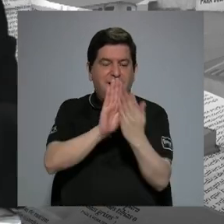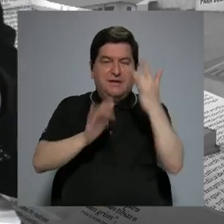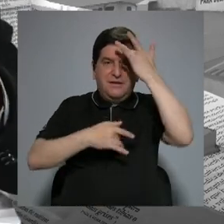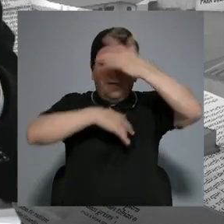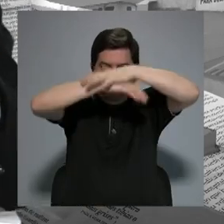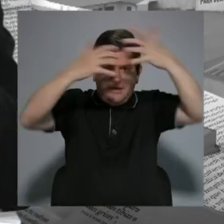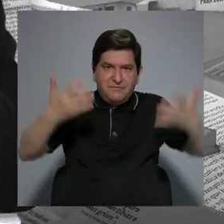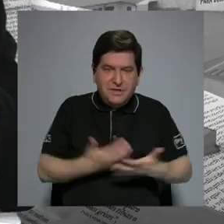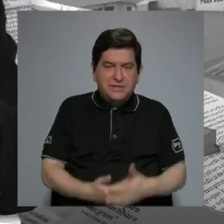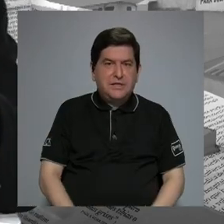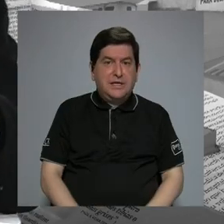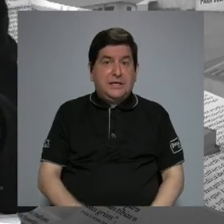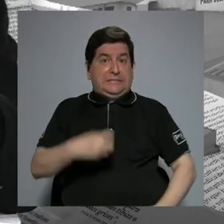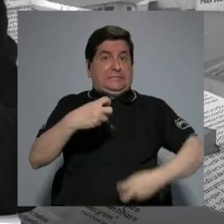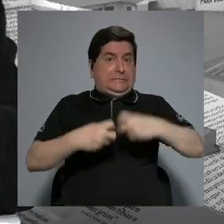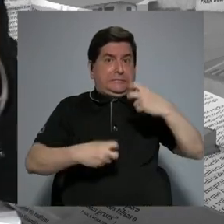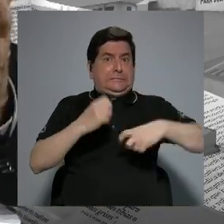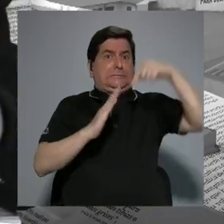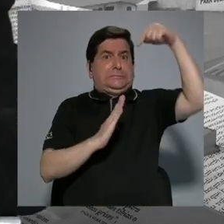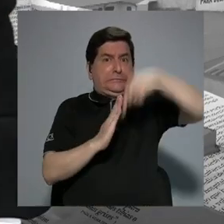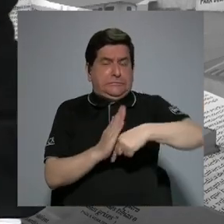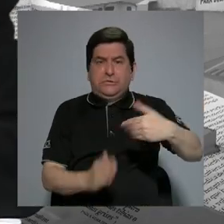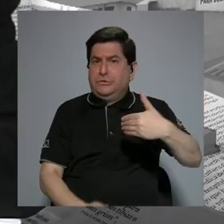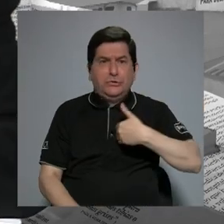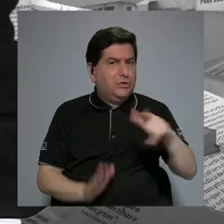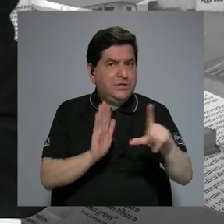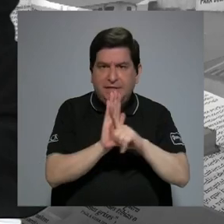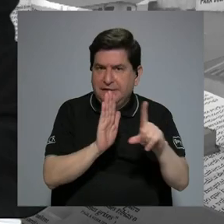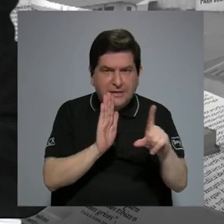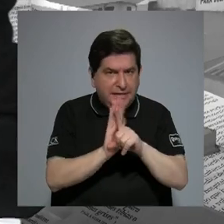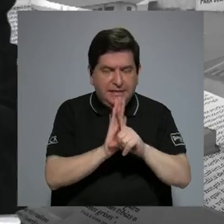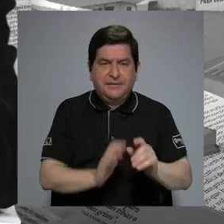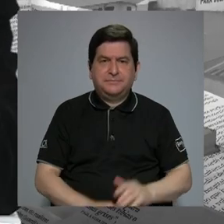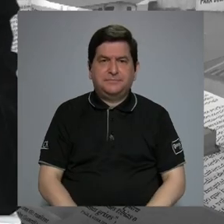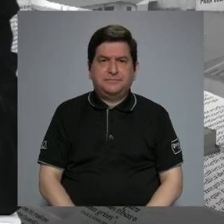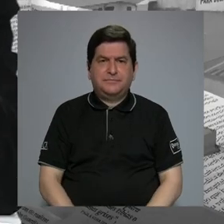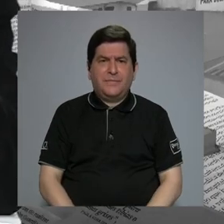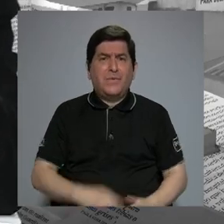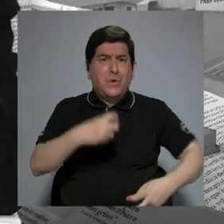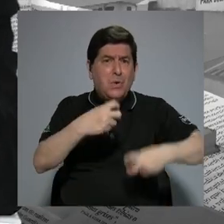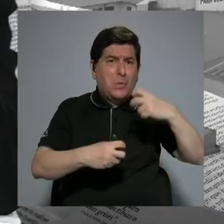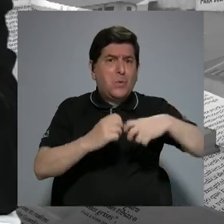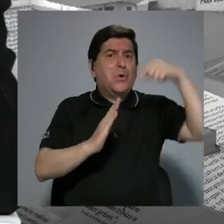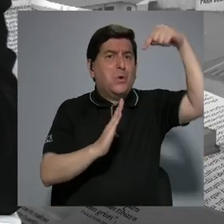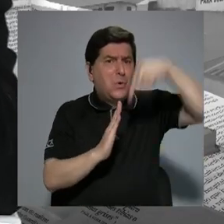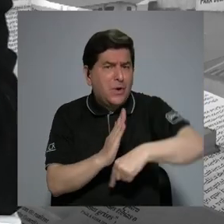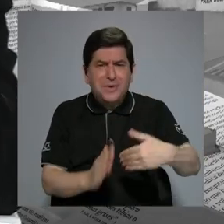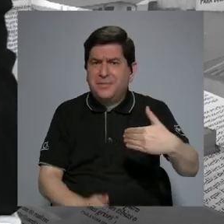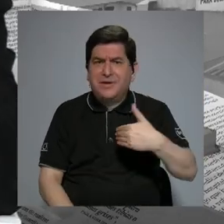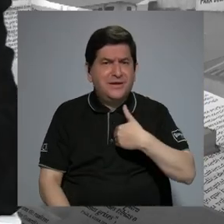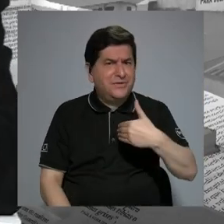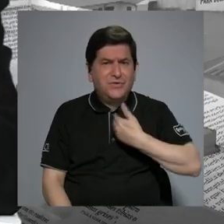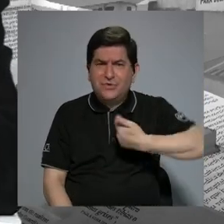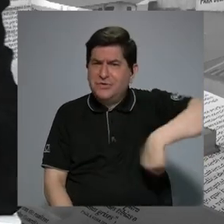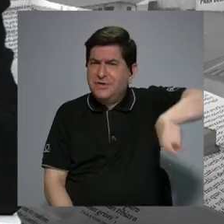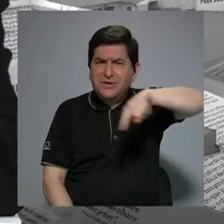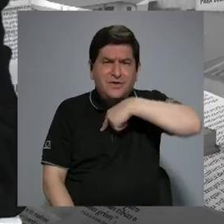¿Qué grave hubiera sido que no hubiéramos tenido ley? ¿Qué grave hubiera sido que no tuviéramos